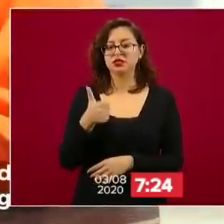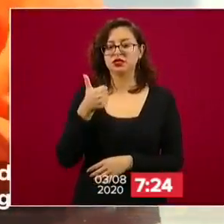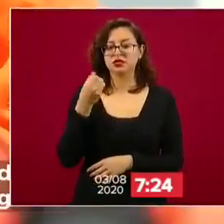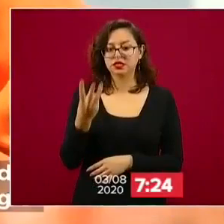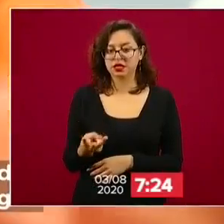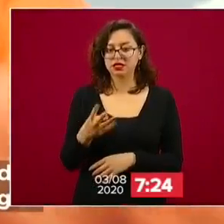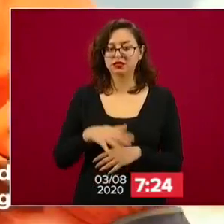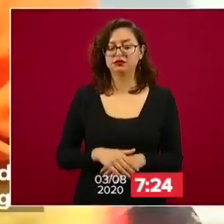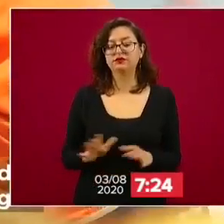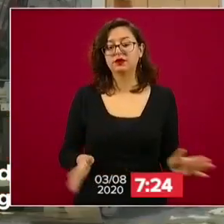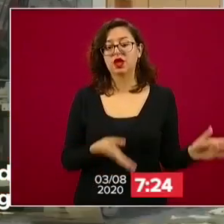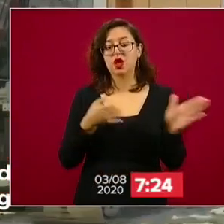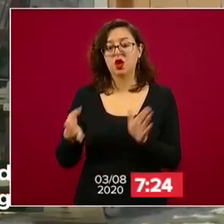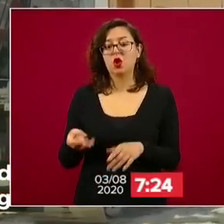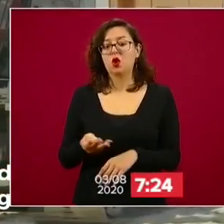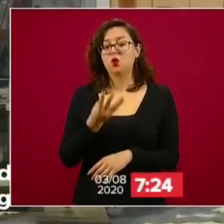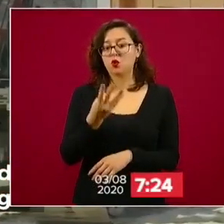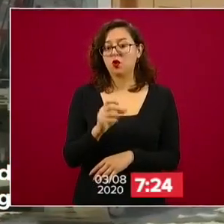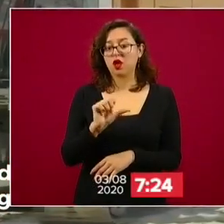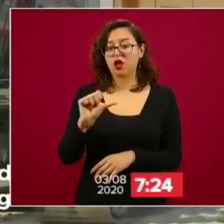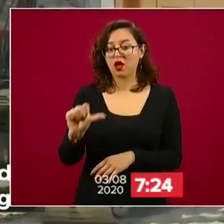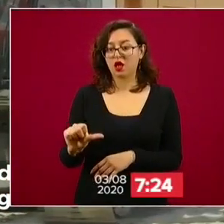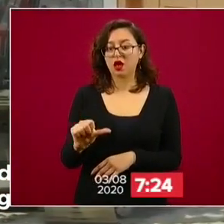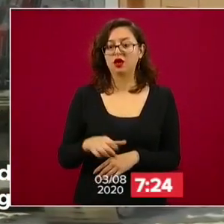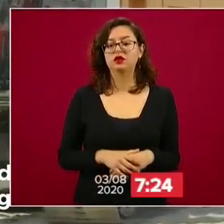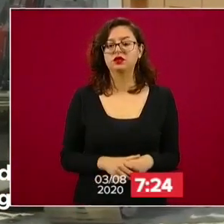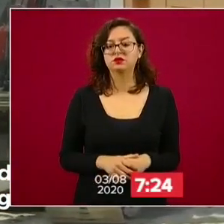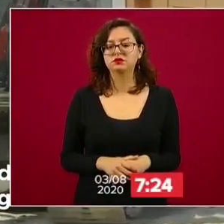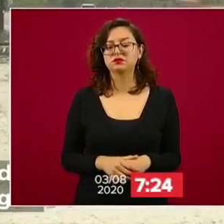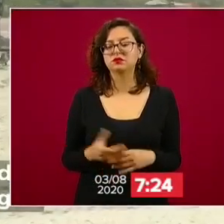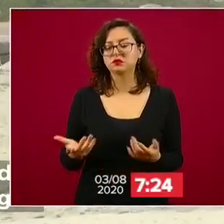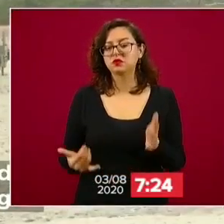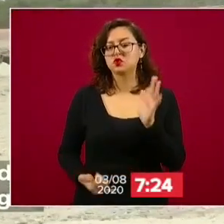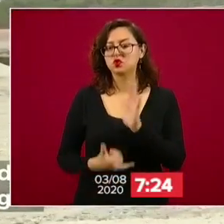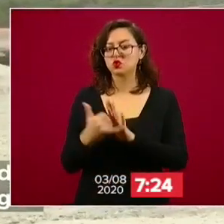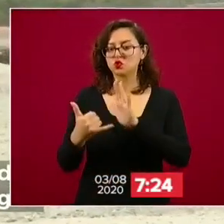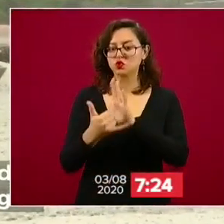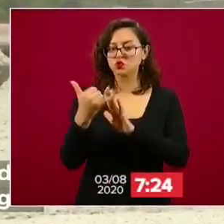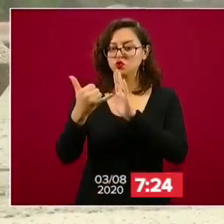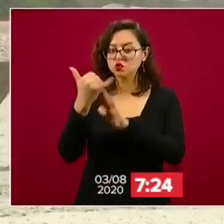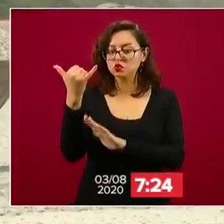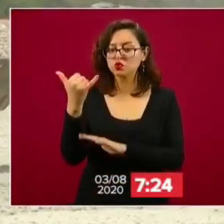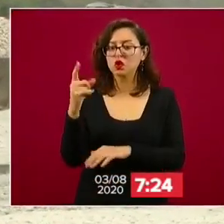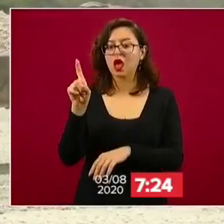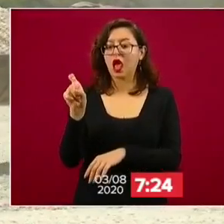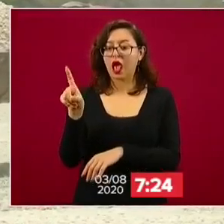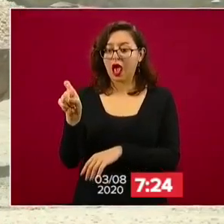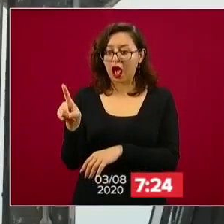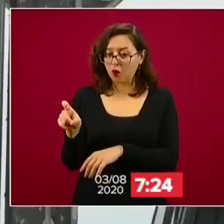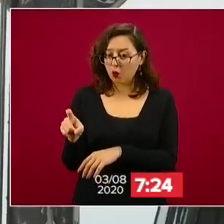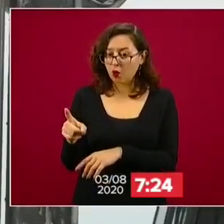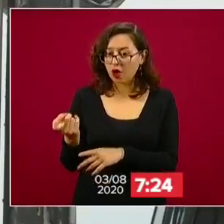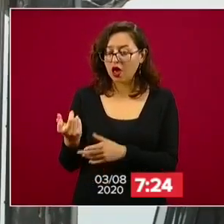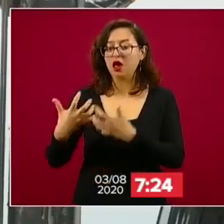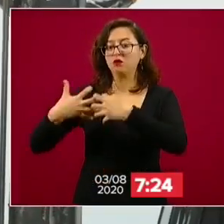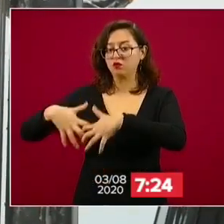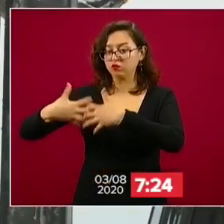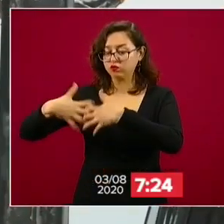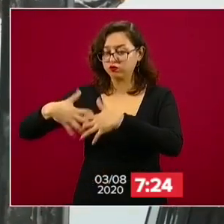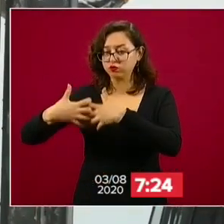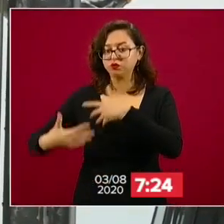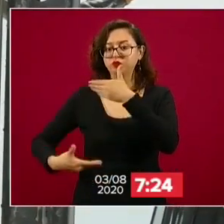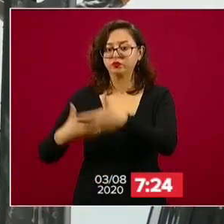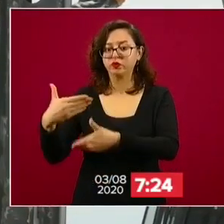paquete 4A, a cargo de la empresa Techint, relativo a la construcción de las plantas de aguas amargas, registra un